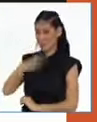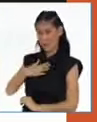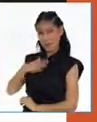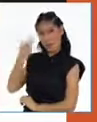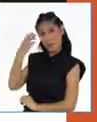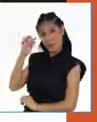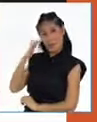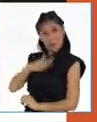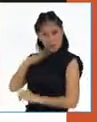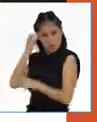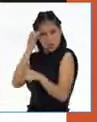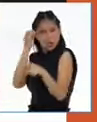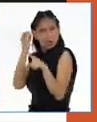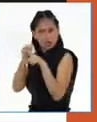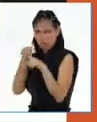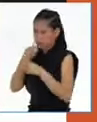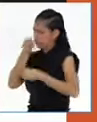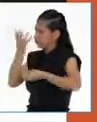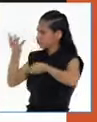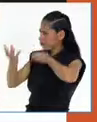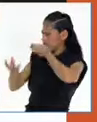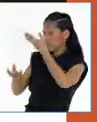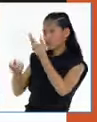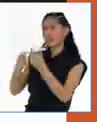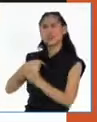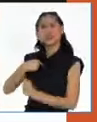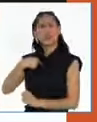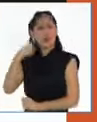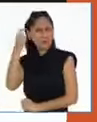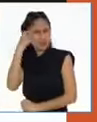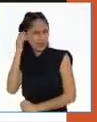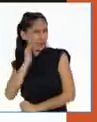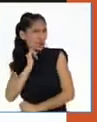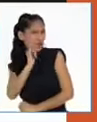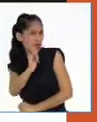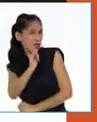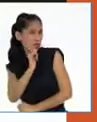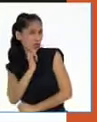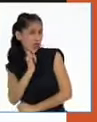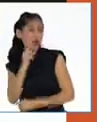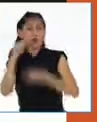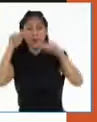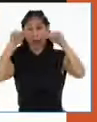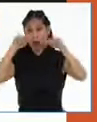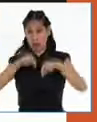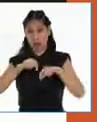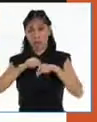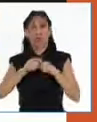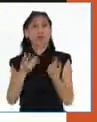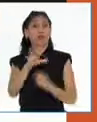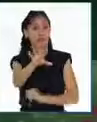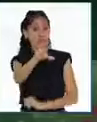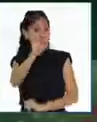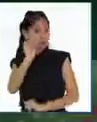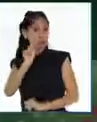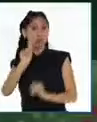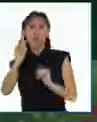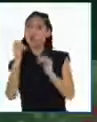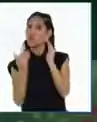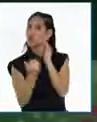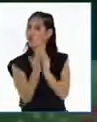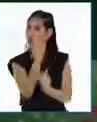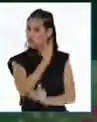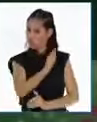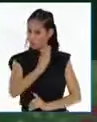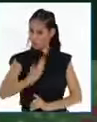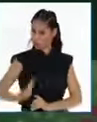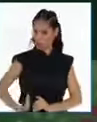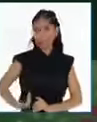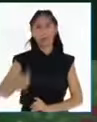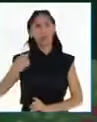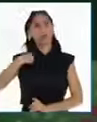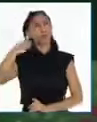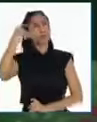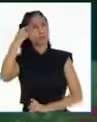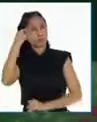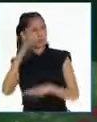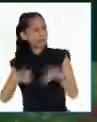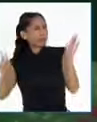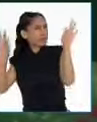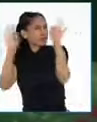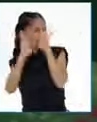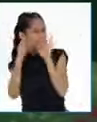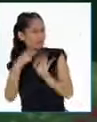Sí, pienso igual que Edwin. Ahora las elecciones también son importantes para mí. ¡Qué bueno que piensen eso!